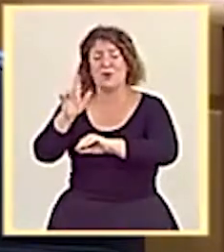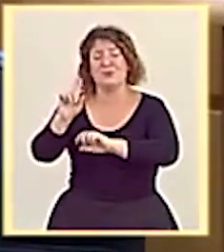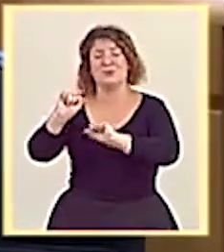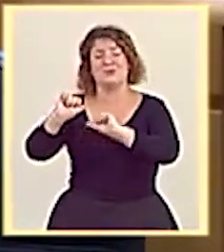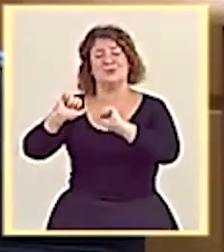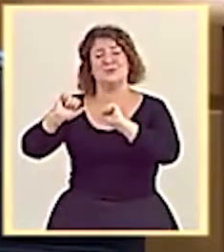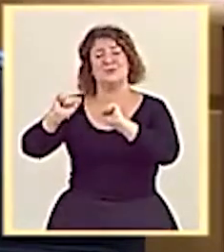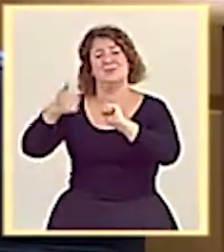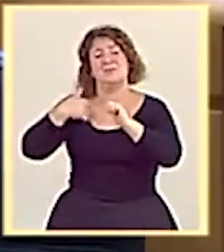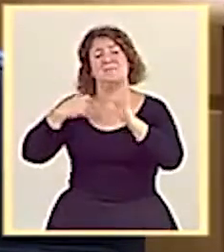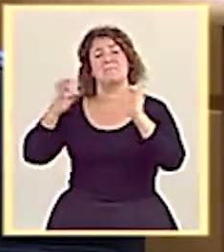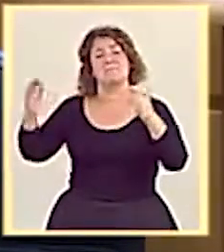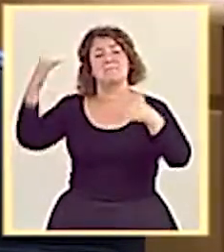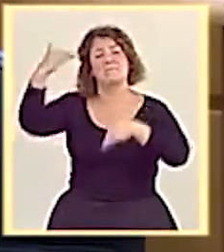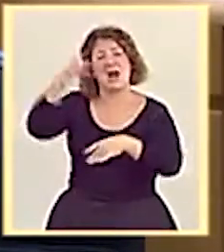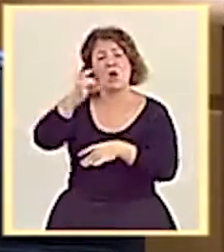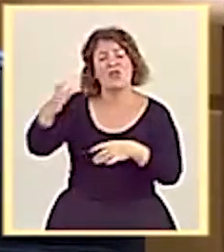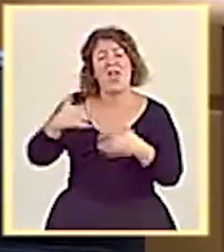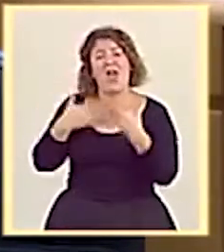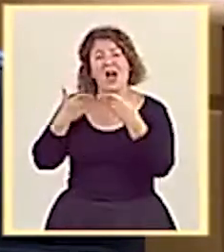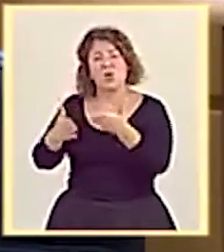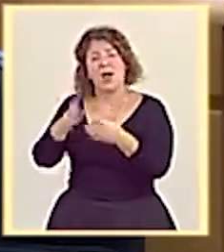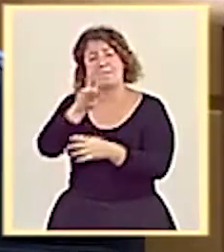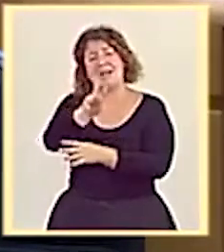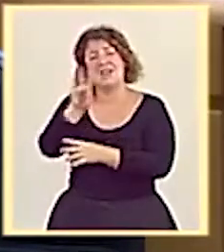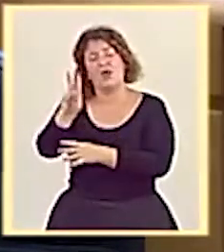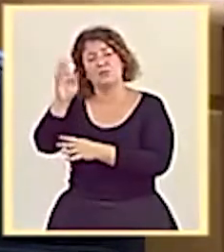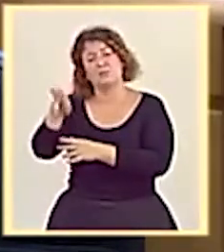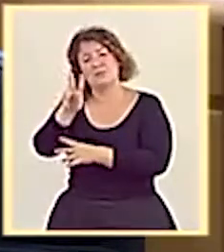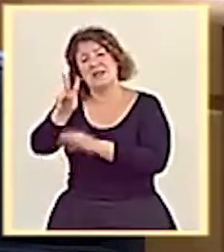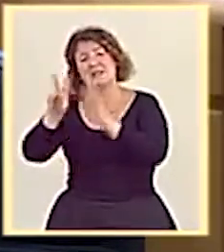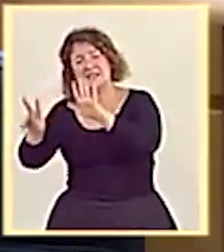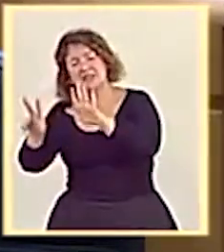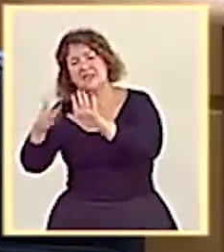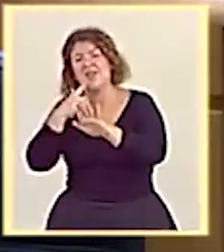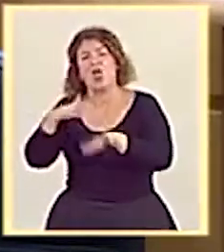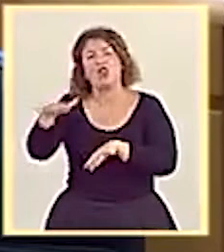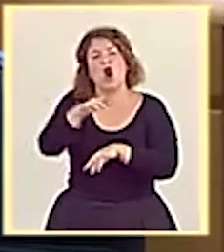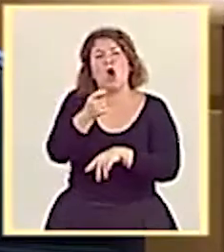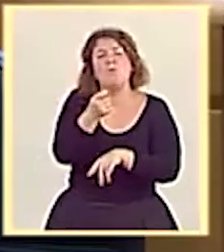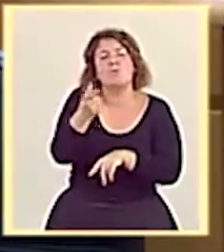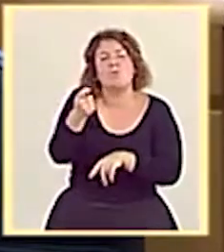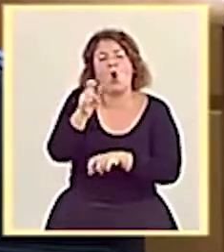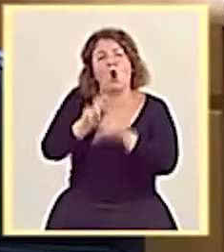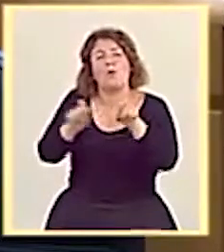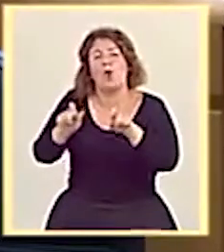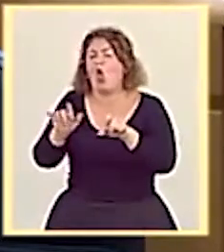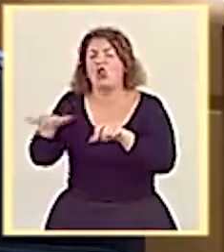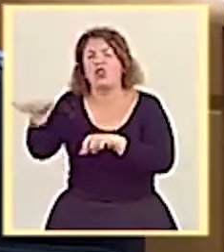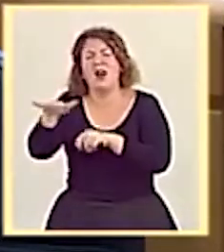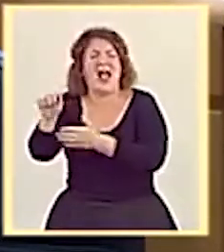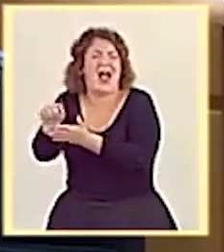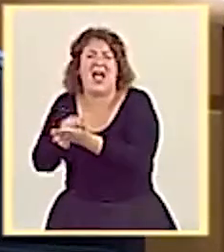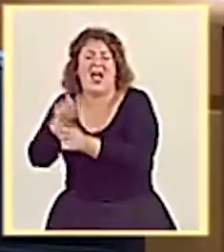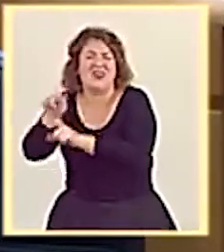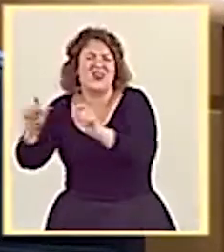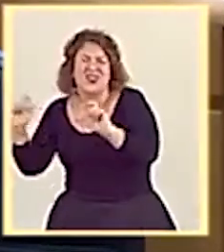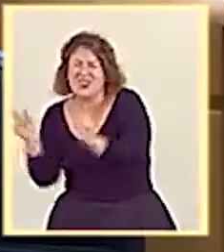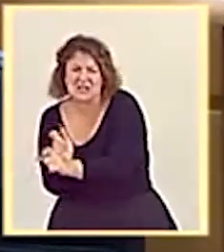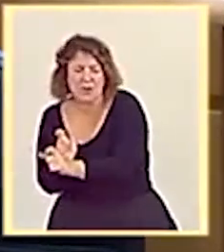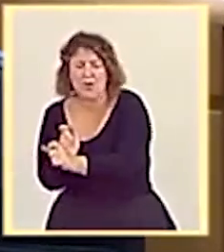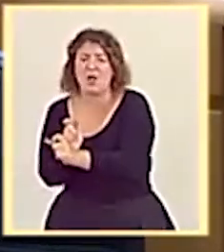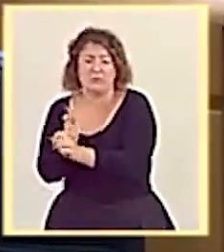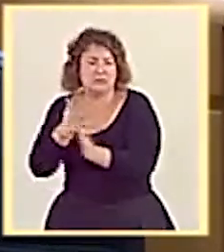del nuevo marco de ayudas 22-27 hace un distingo entre zonas poco pobladas y zonas muy despobladas. De manera que todos estamos